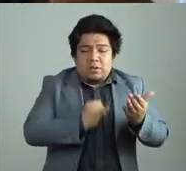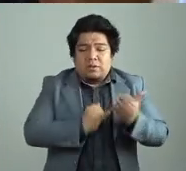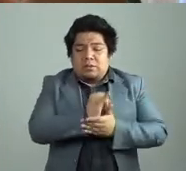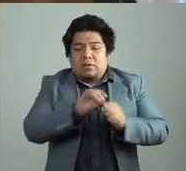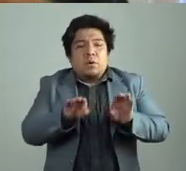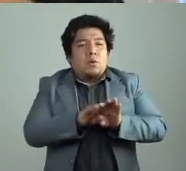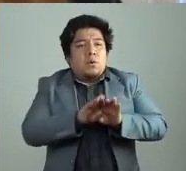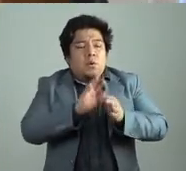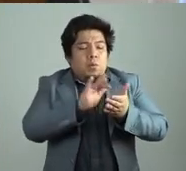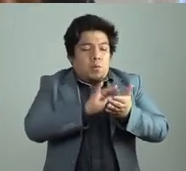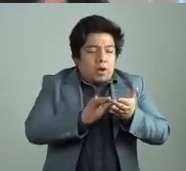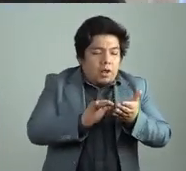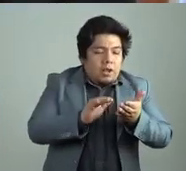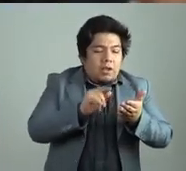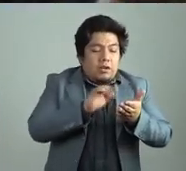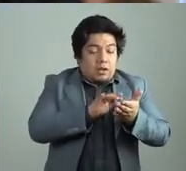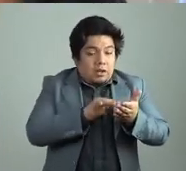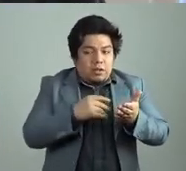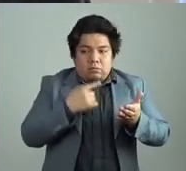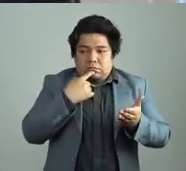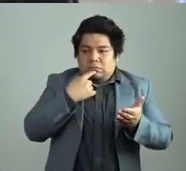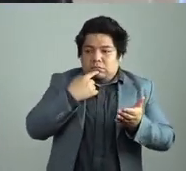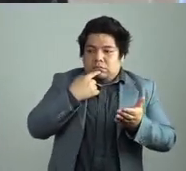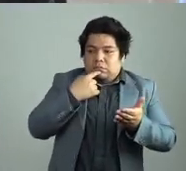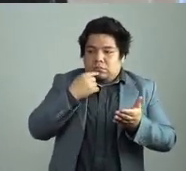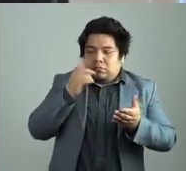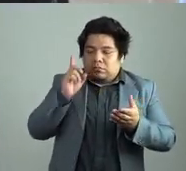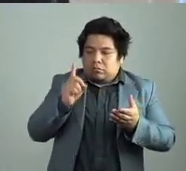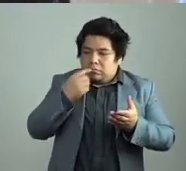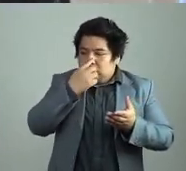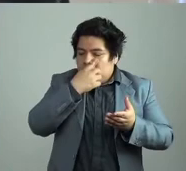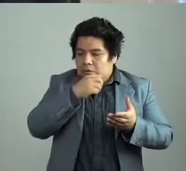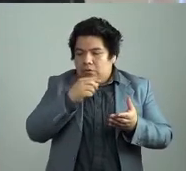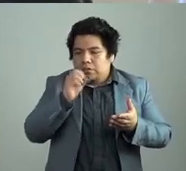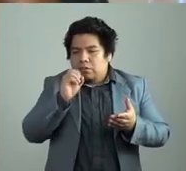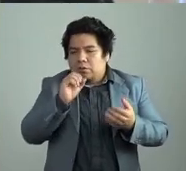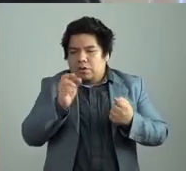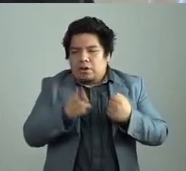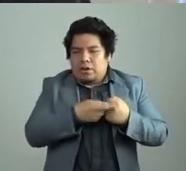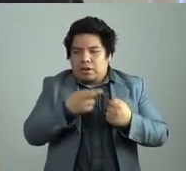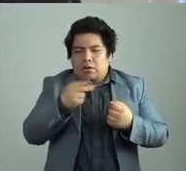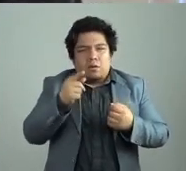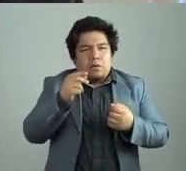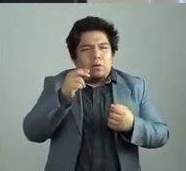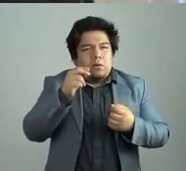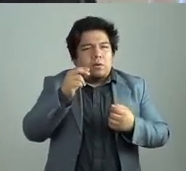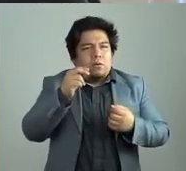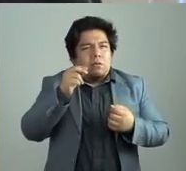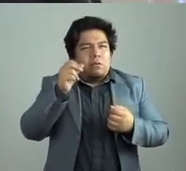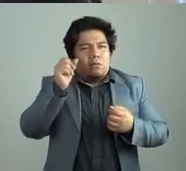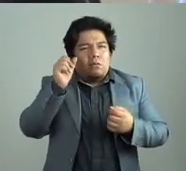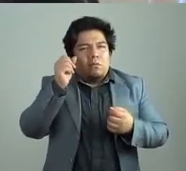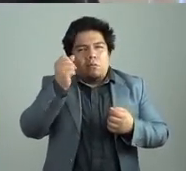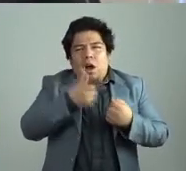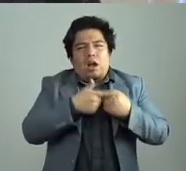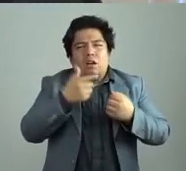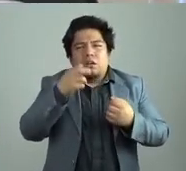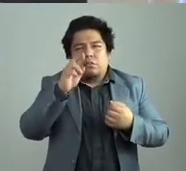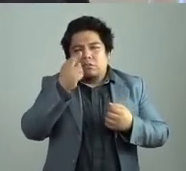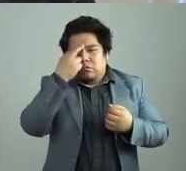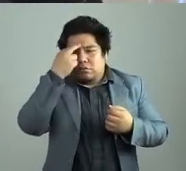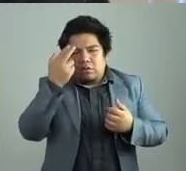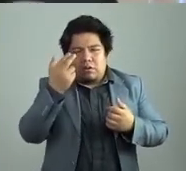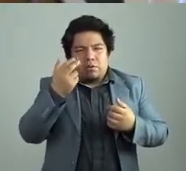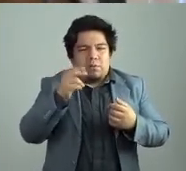el que hace las preguntas o el que arma solamente el andamiaje para que el otro, el lector o el que alguien